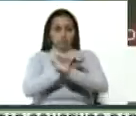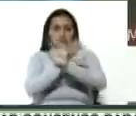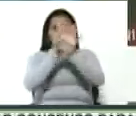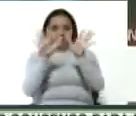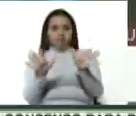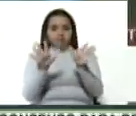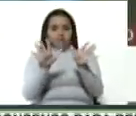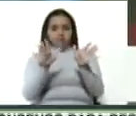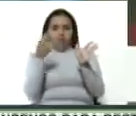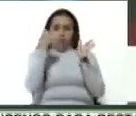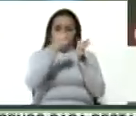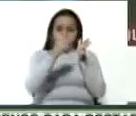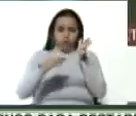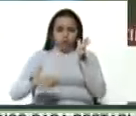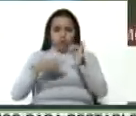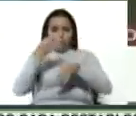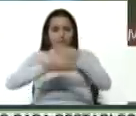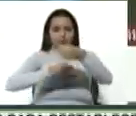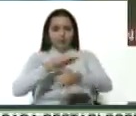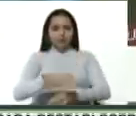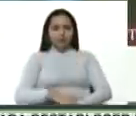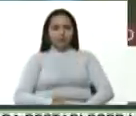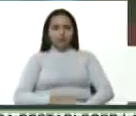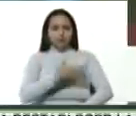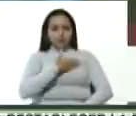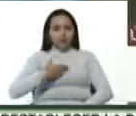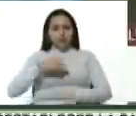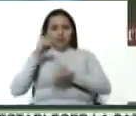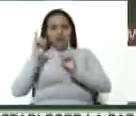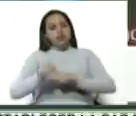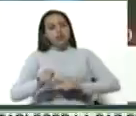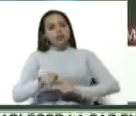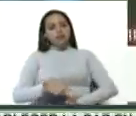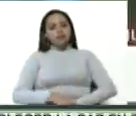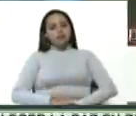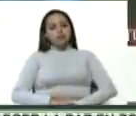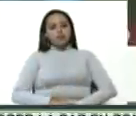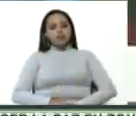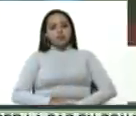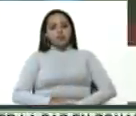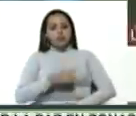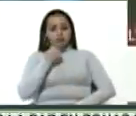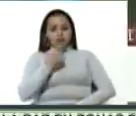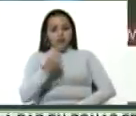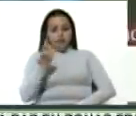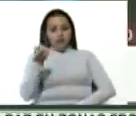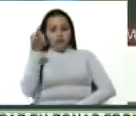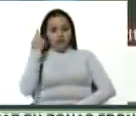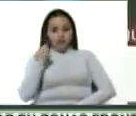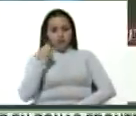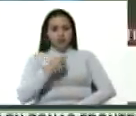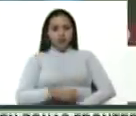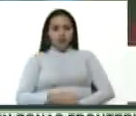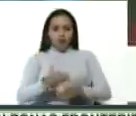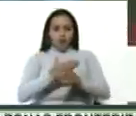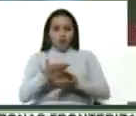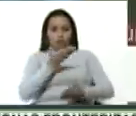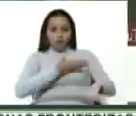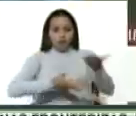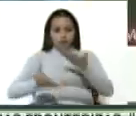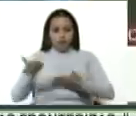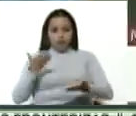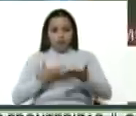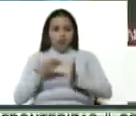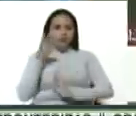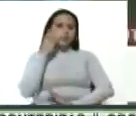establecidos. Quisiera también decirles, ayer compartimos las